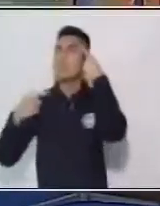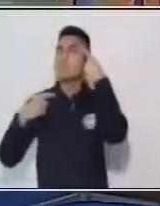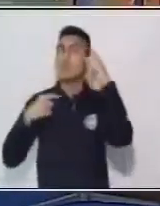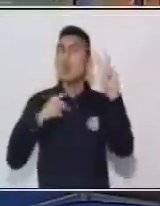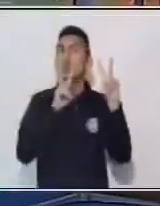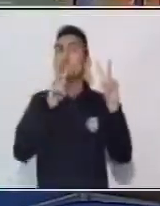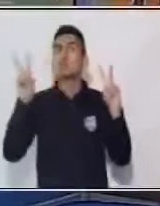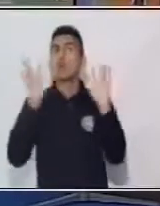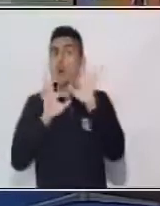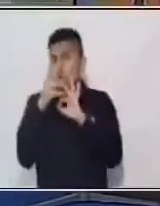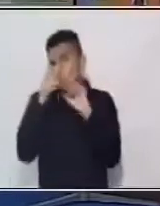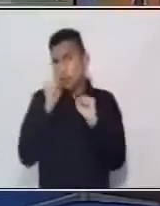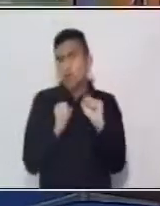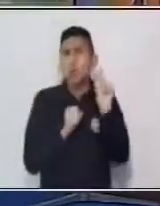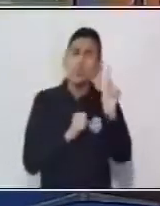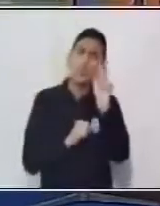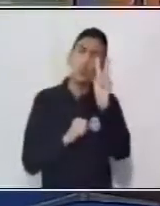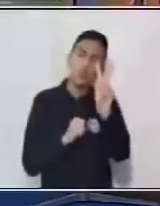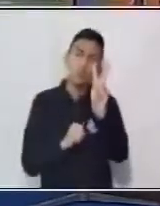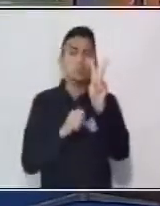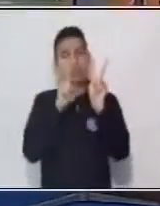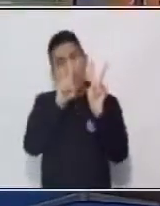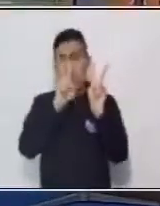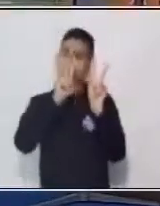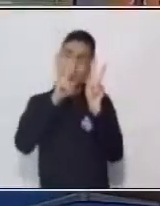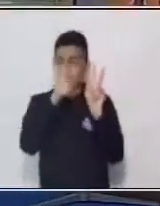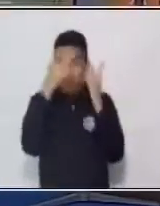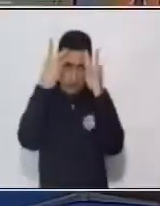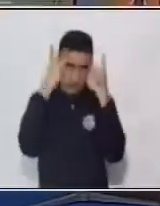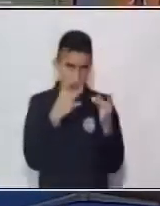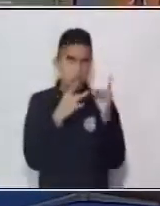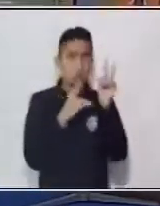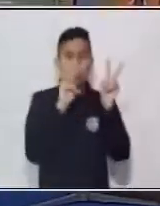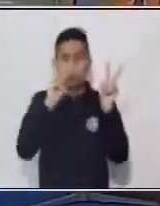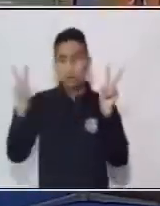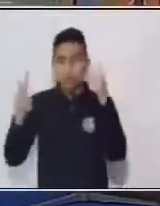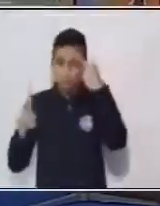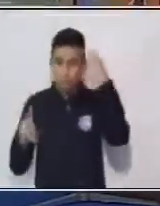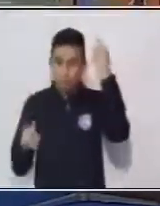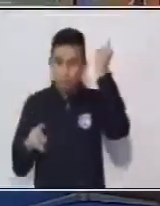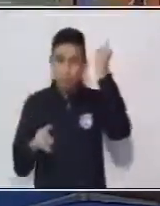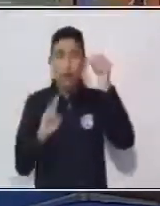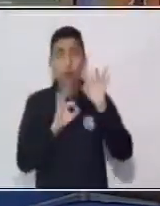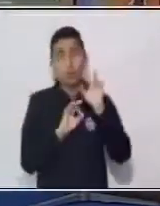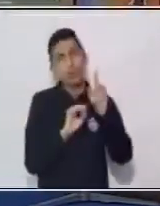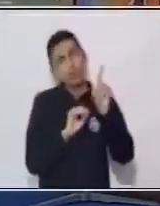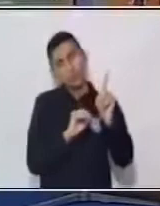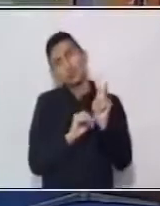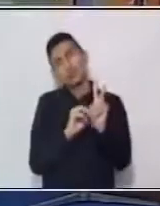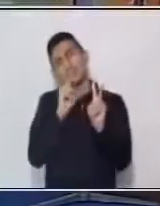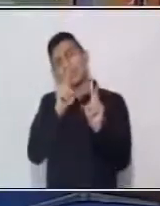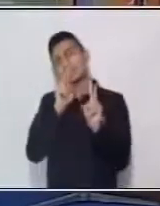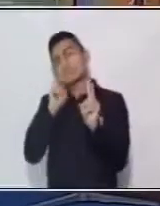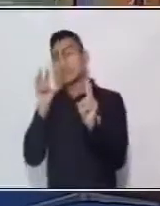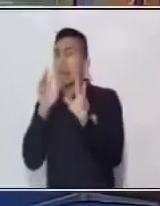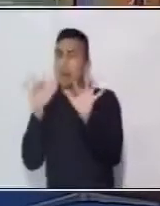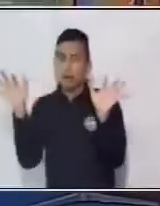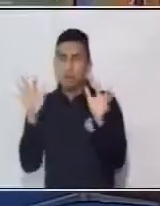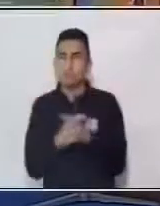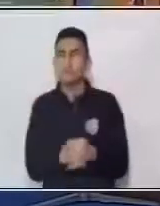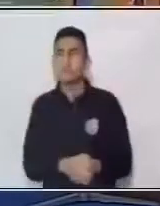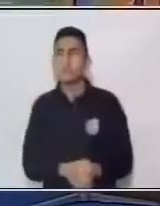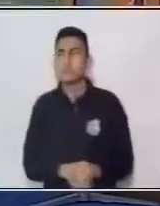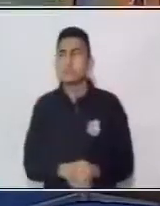la respuesta. ¿O puedo contar de uno en uno para verificar? Vamos a contar de dos en dos de primero y decimos dos, cuatro,